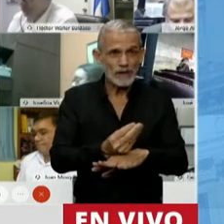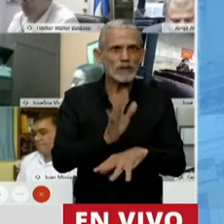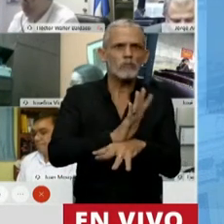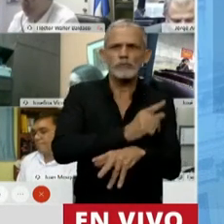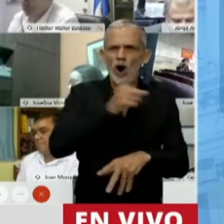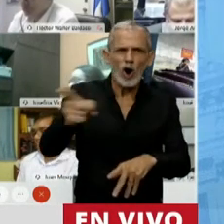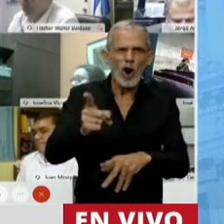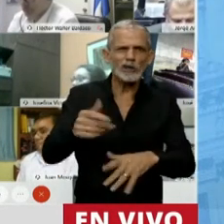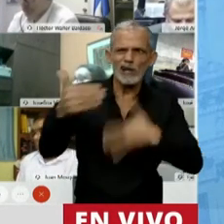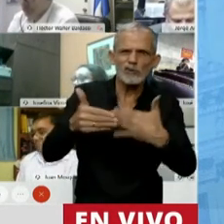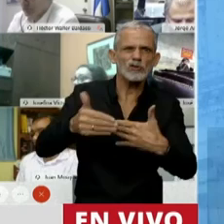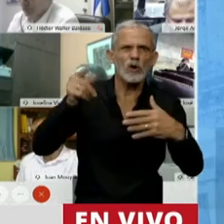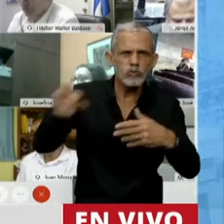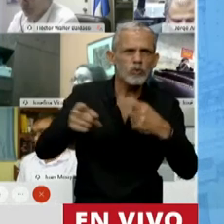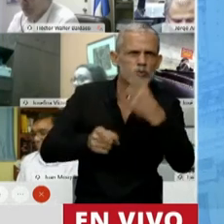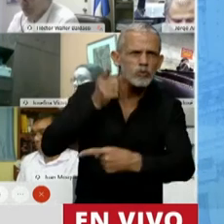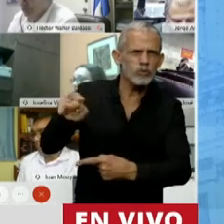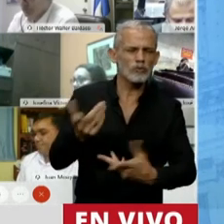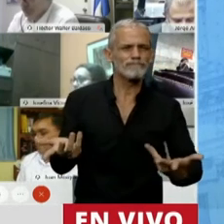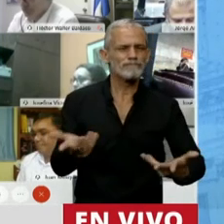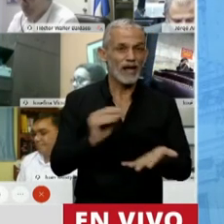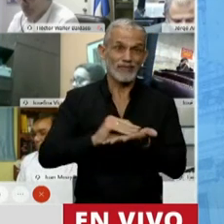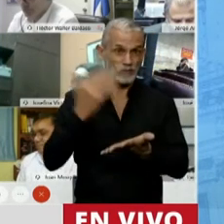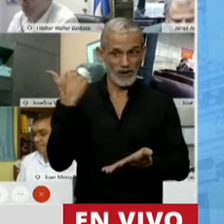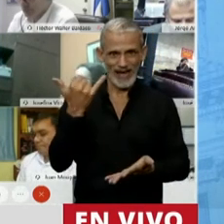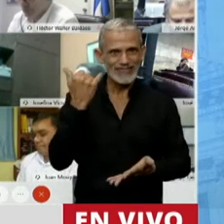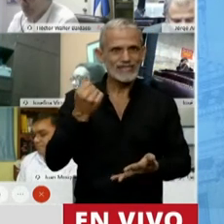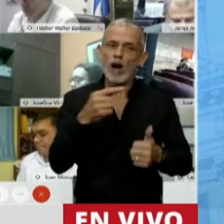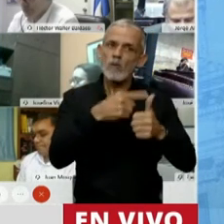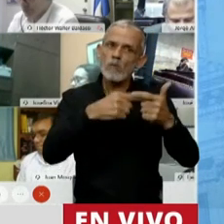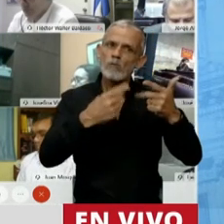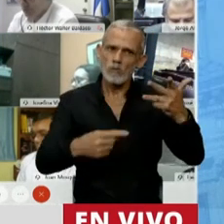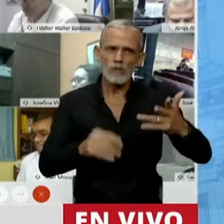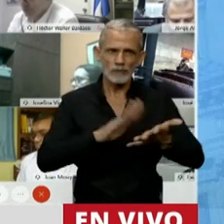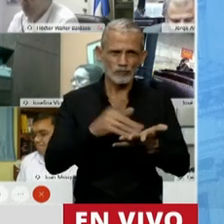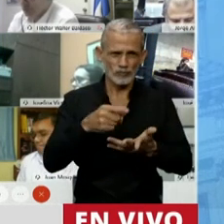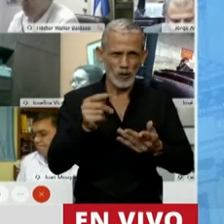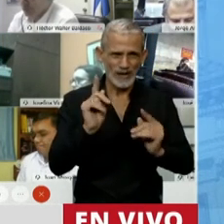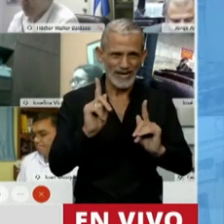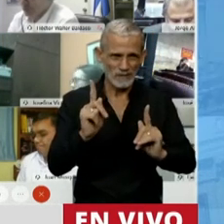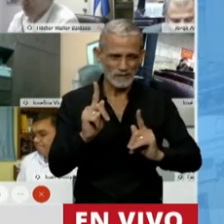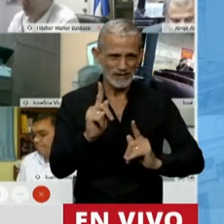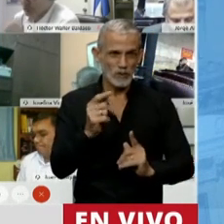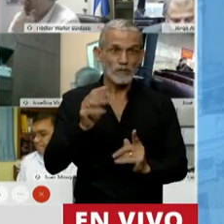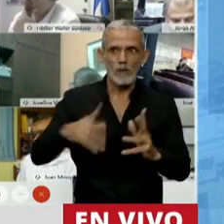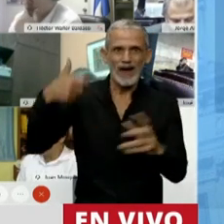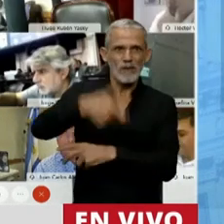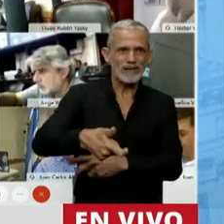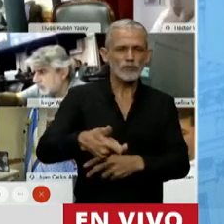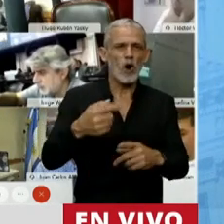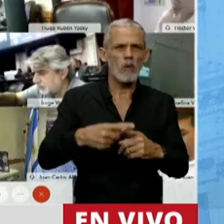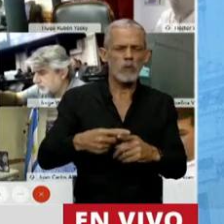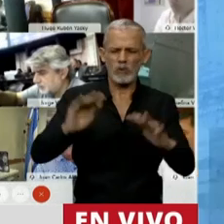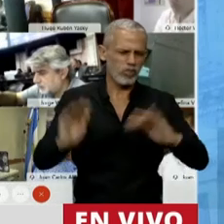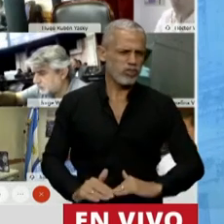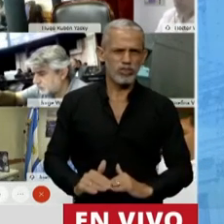contra del desarrollo y crecimiento del país. El diputado preopinante dio un montón de datos en ese aspecto, como inversión por el suelo,